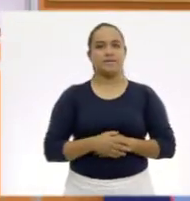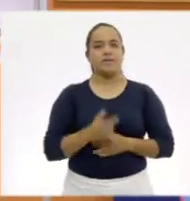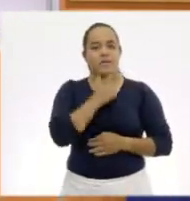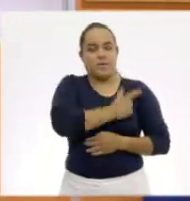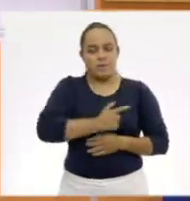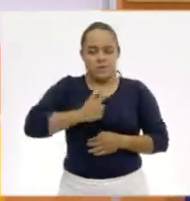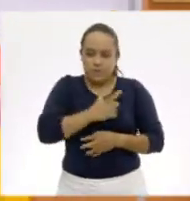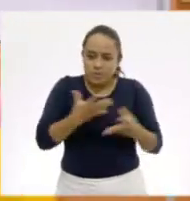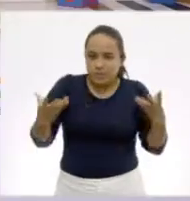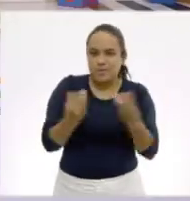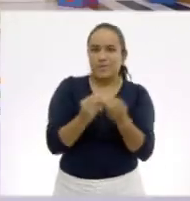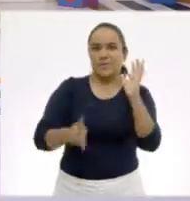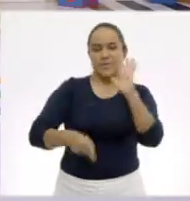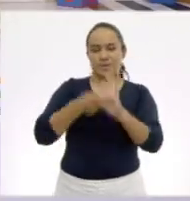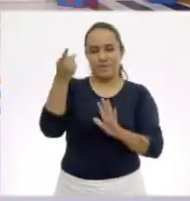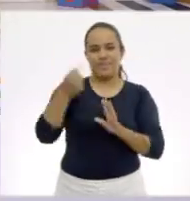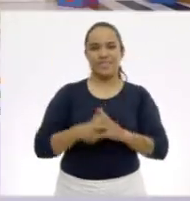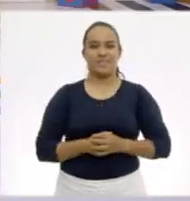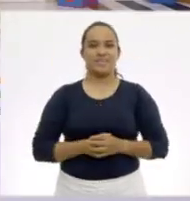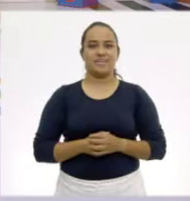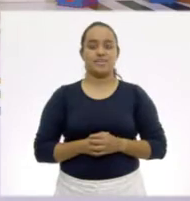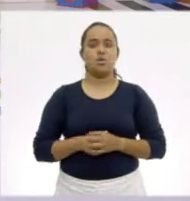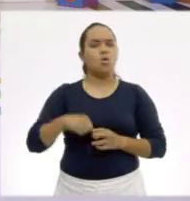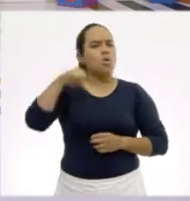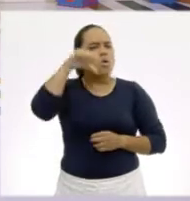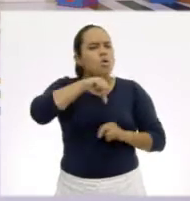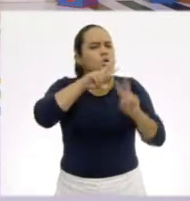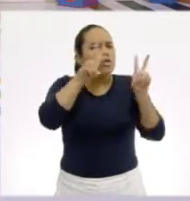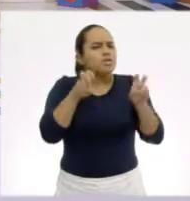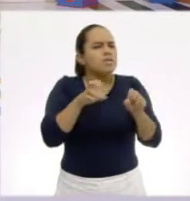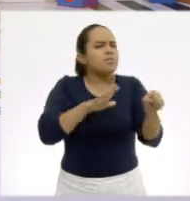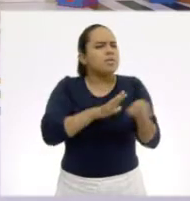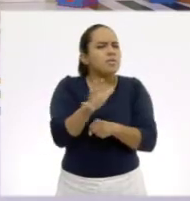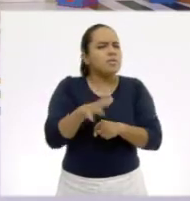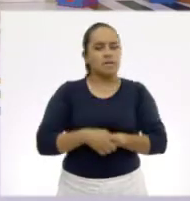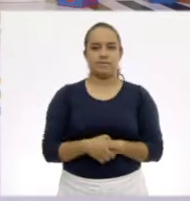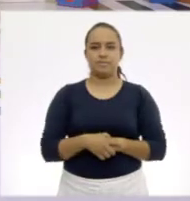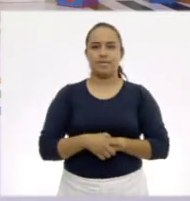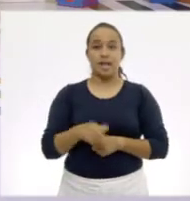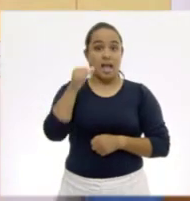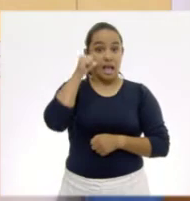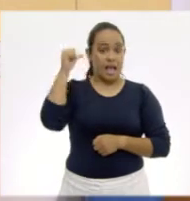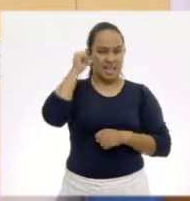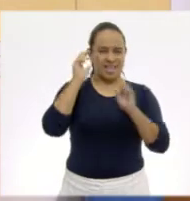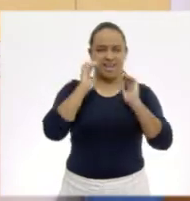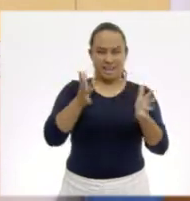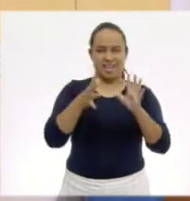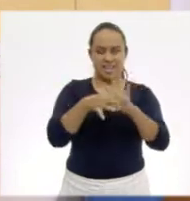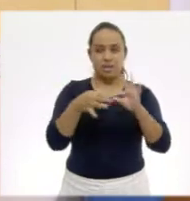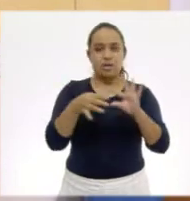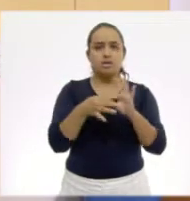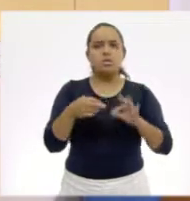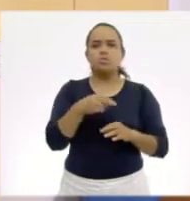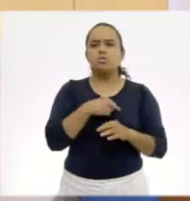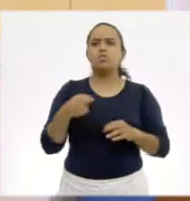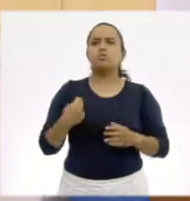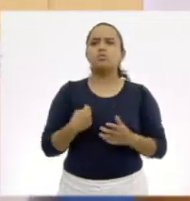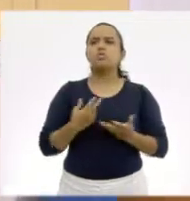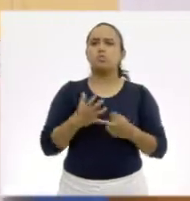gracias. Un gusto estar aquí otra vez contigo. ¿Qué vamos a ver el día de hoy? Como ayer lo mencionábamos, estamos viendo